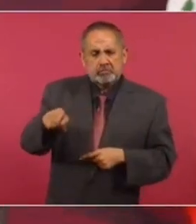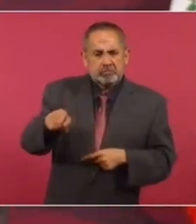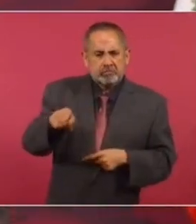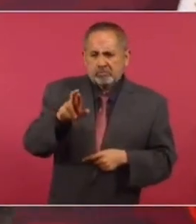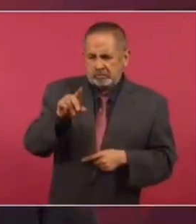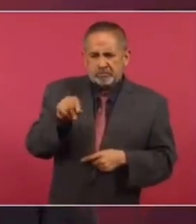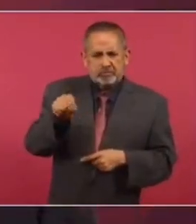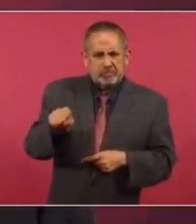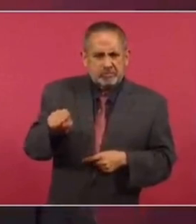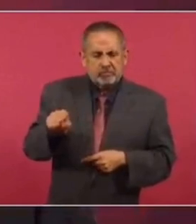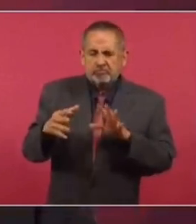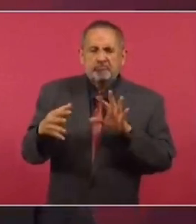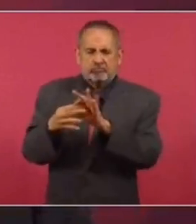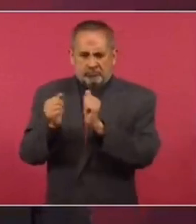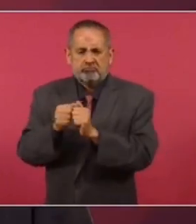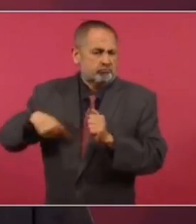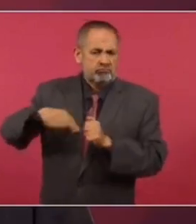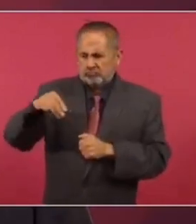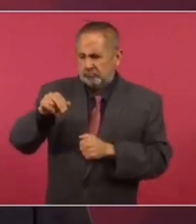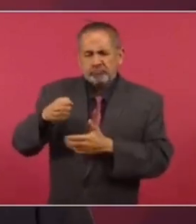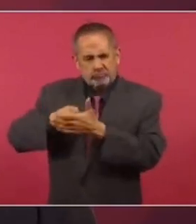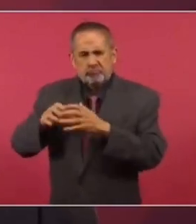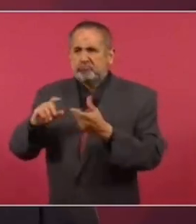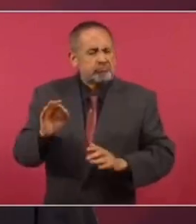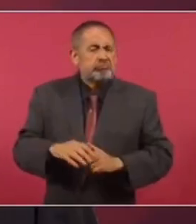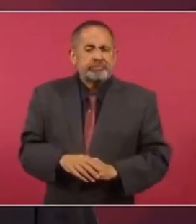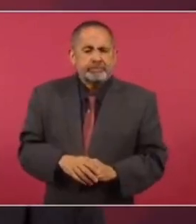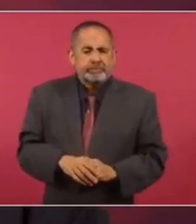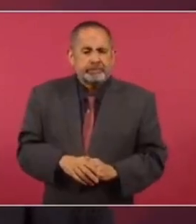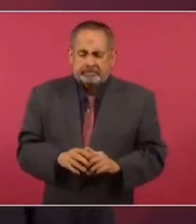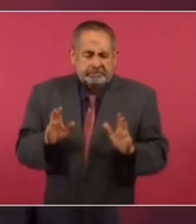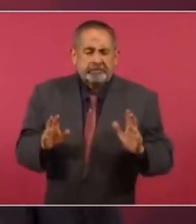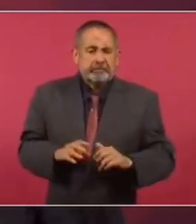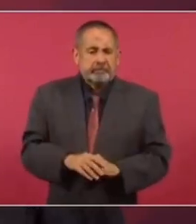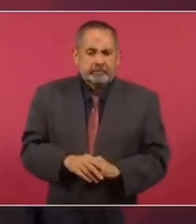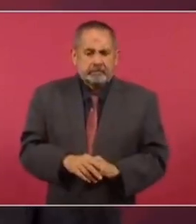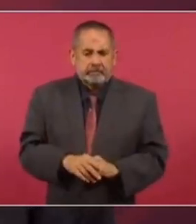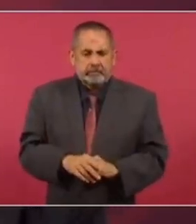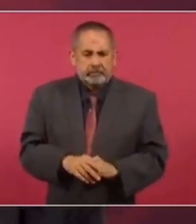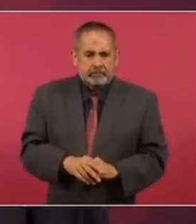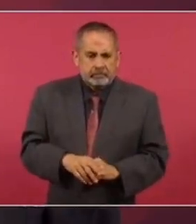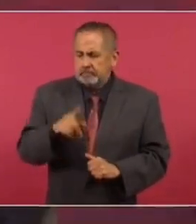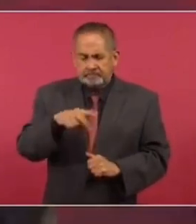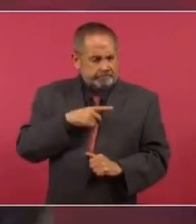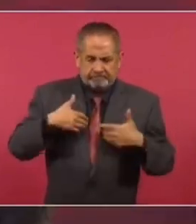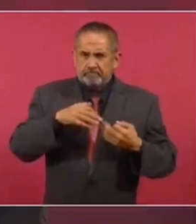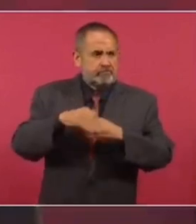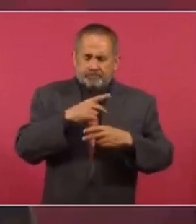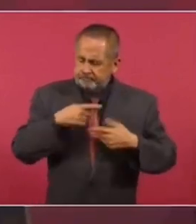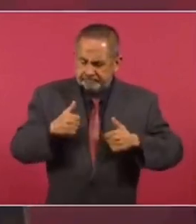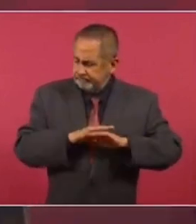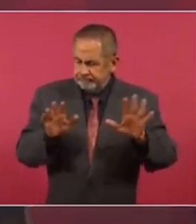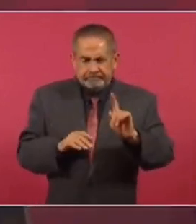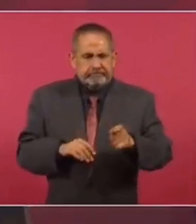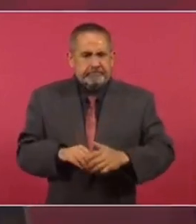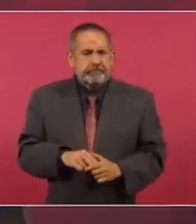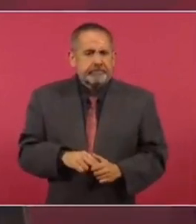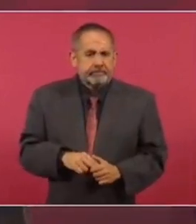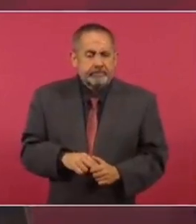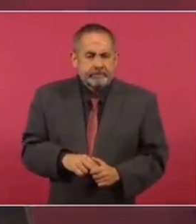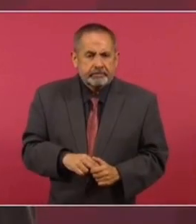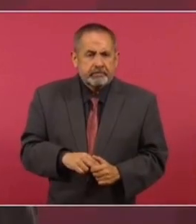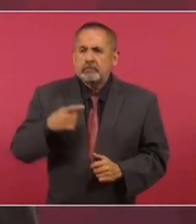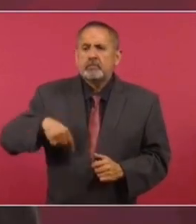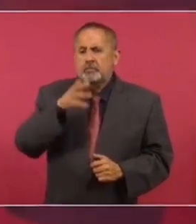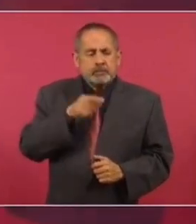vinculada a nosotros, al movimiento de transformación. Entonces, pues deben de entender todos que